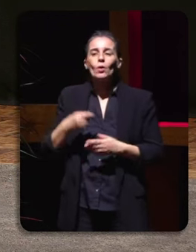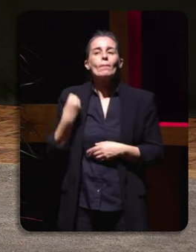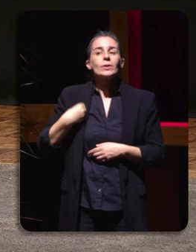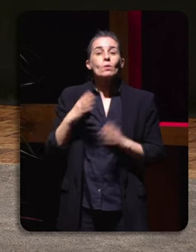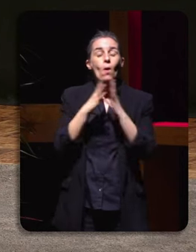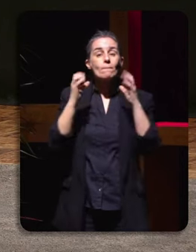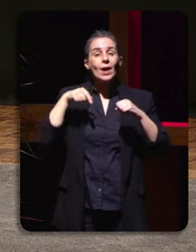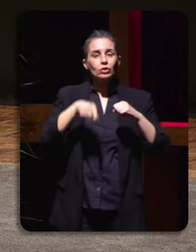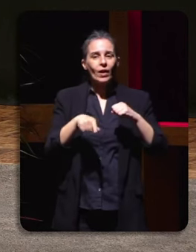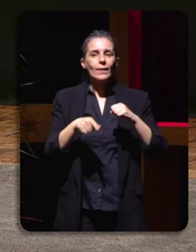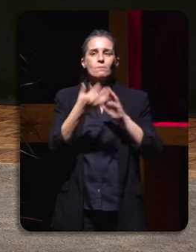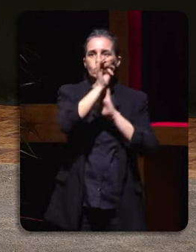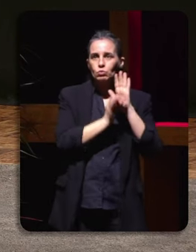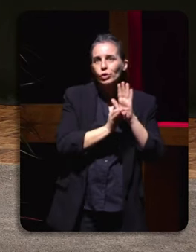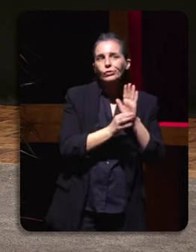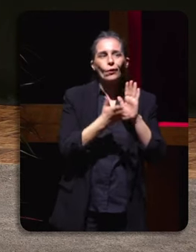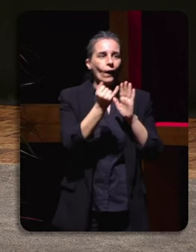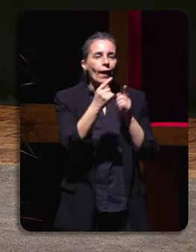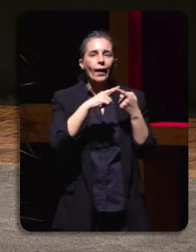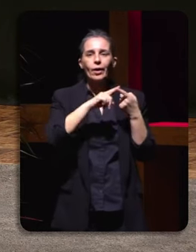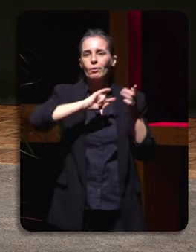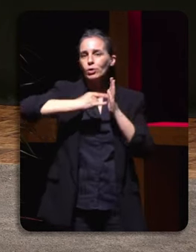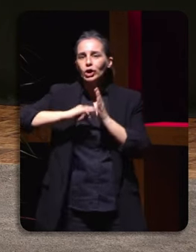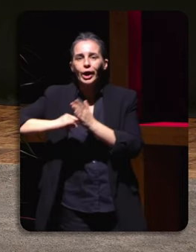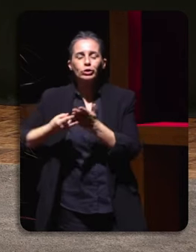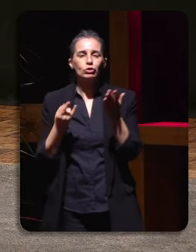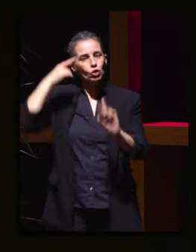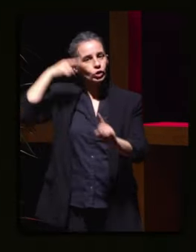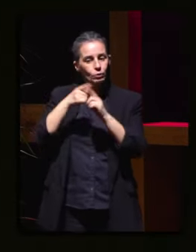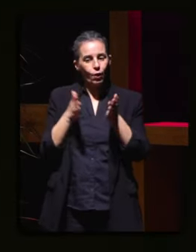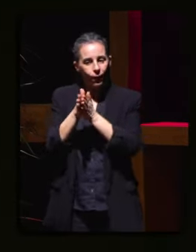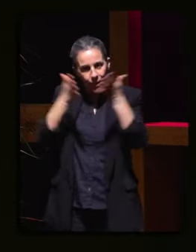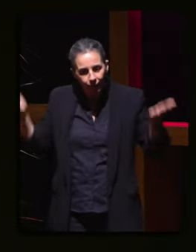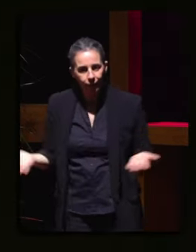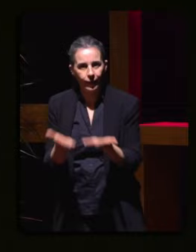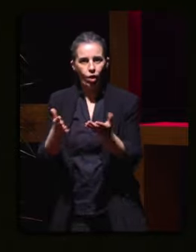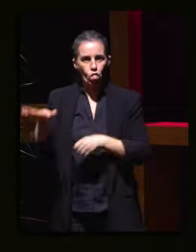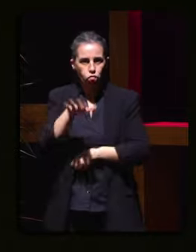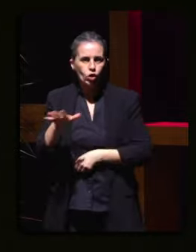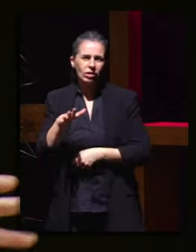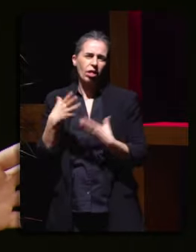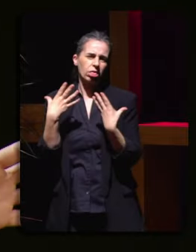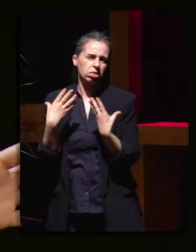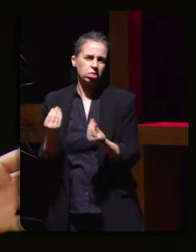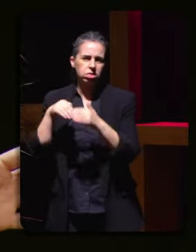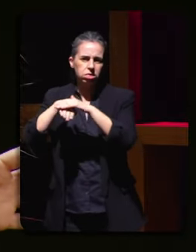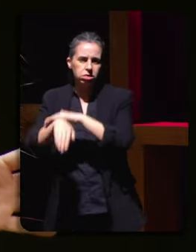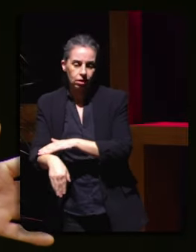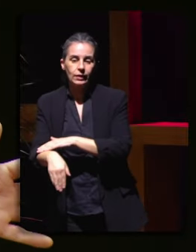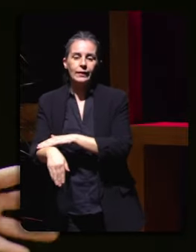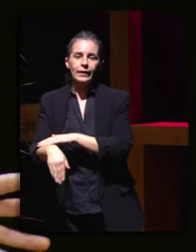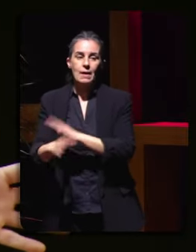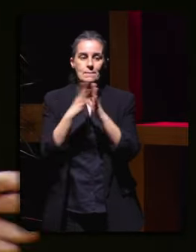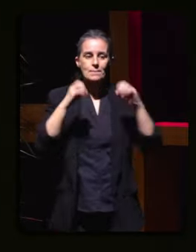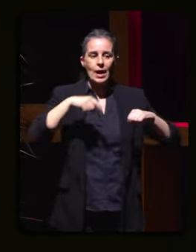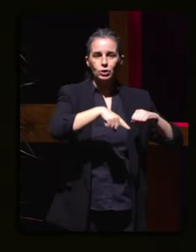supoñía que iba a ter un presuposto, unha serie de proxectos para impulsar unha comarca realmente deprimida, un pacto do que nunca soubose